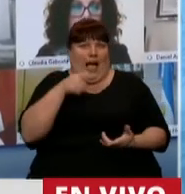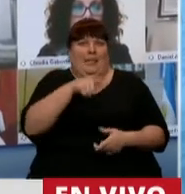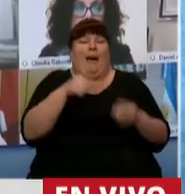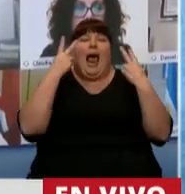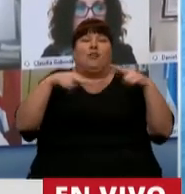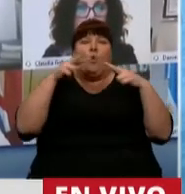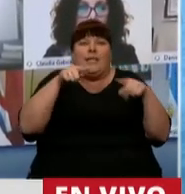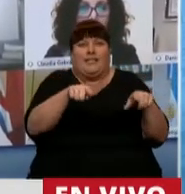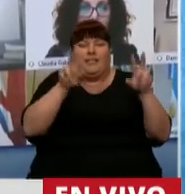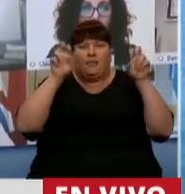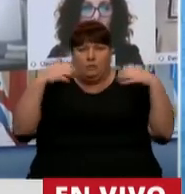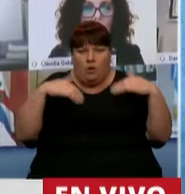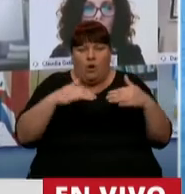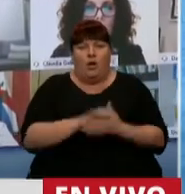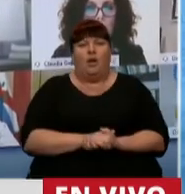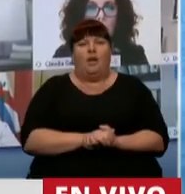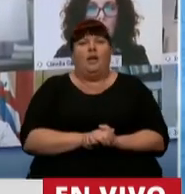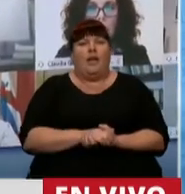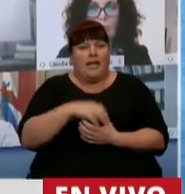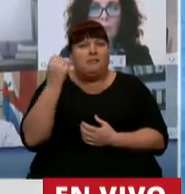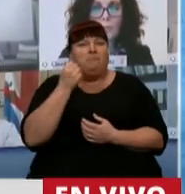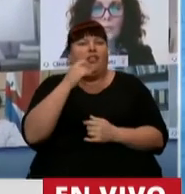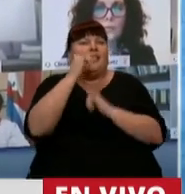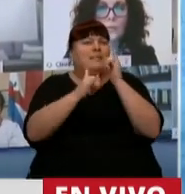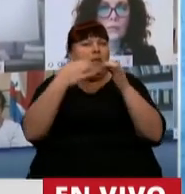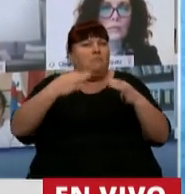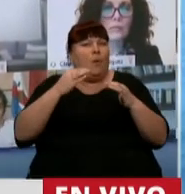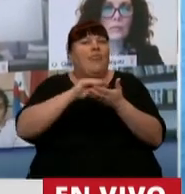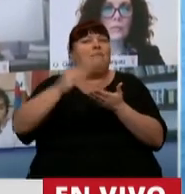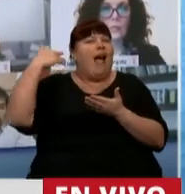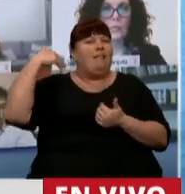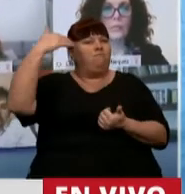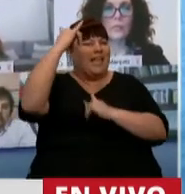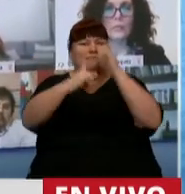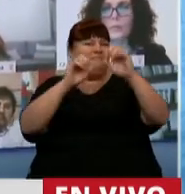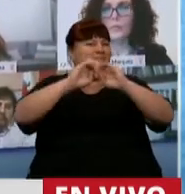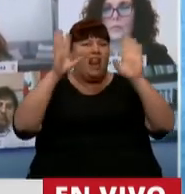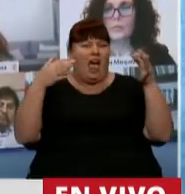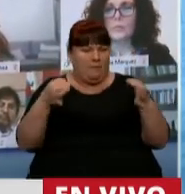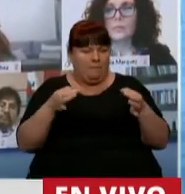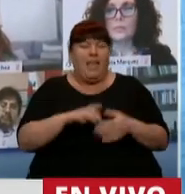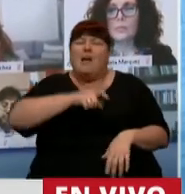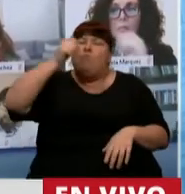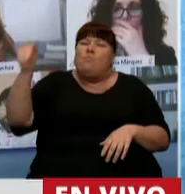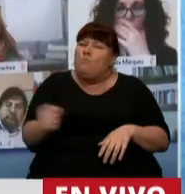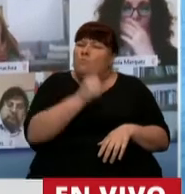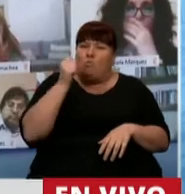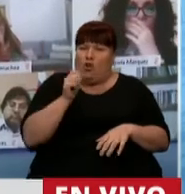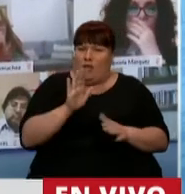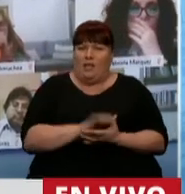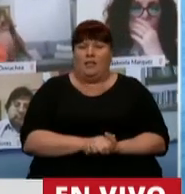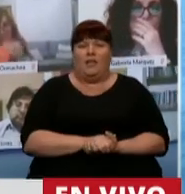este sector esta herramienta que también han descrito los diputados que me precedieron. Es tan importante